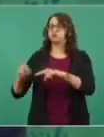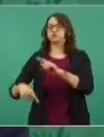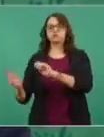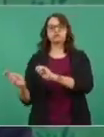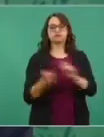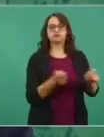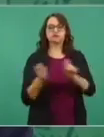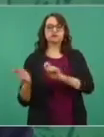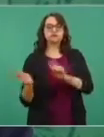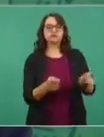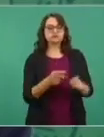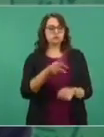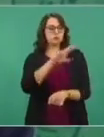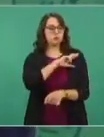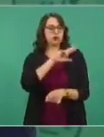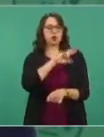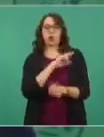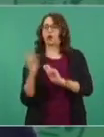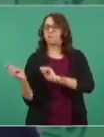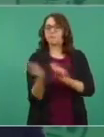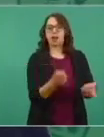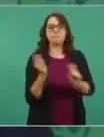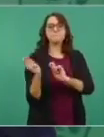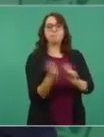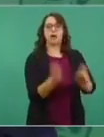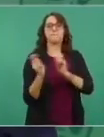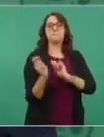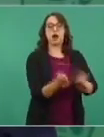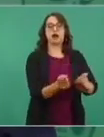que sí tienen propósitos de lucro.